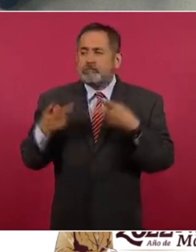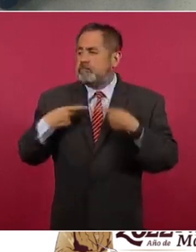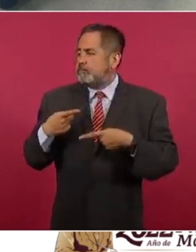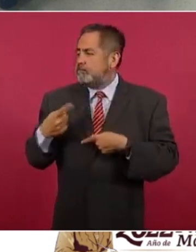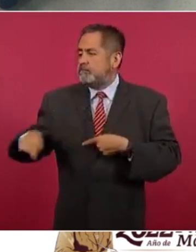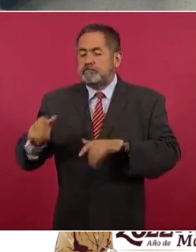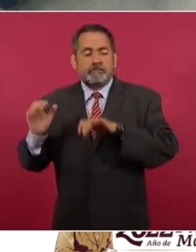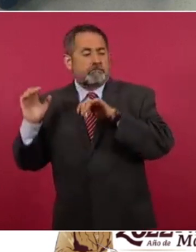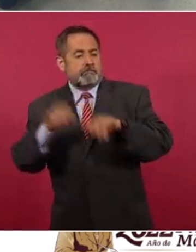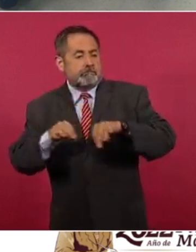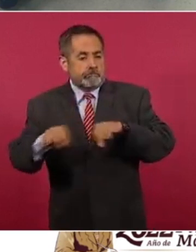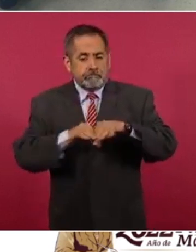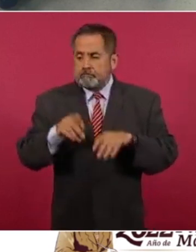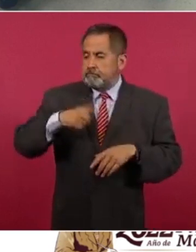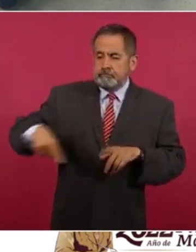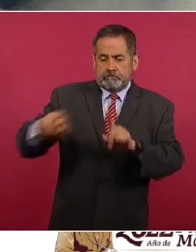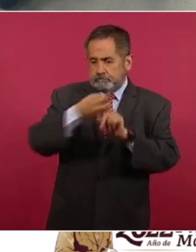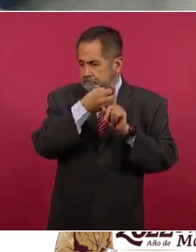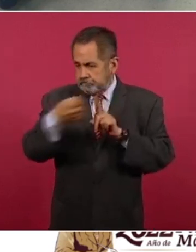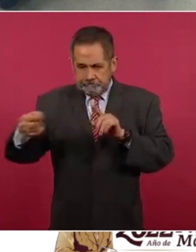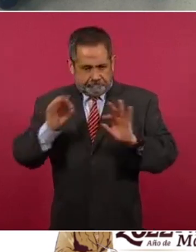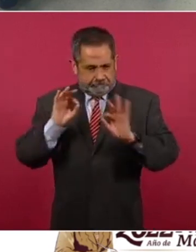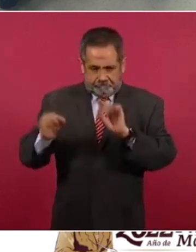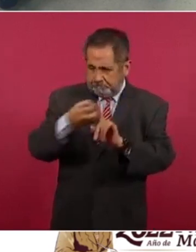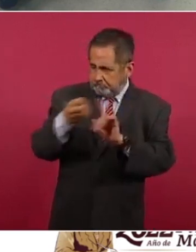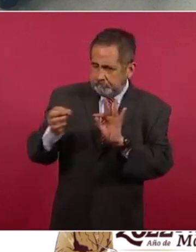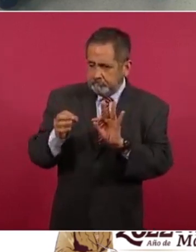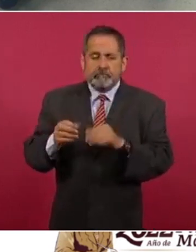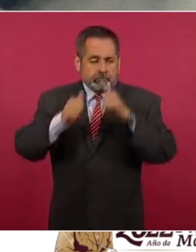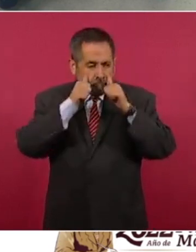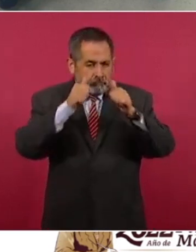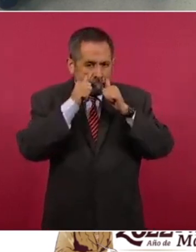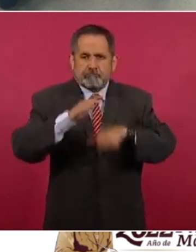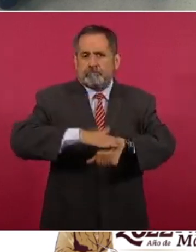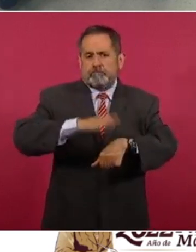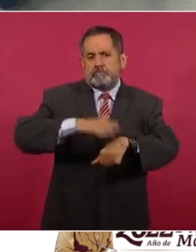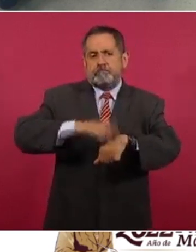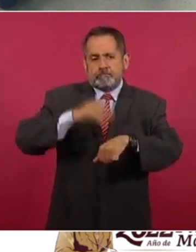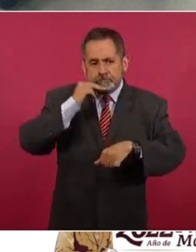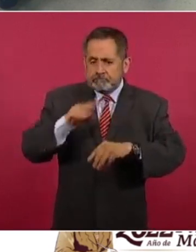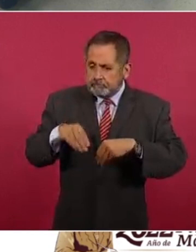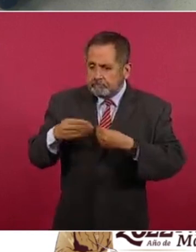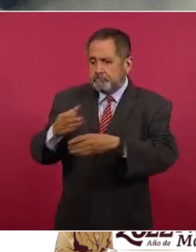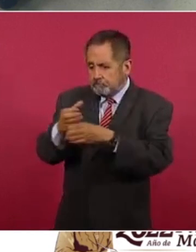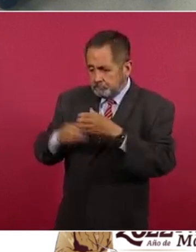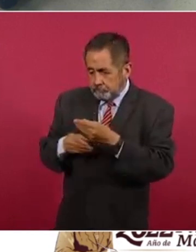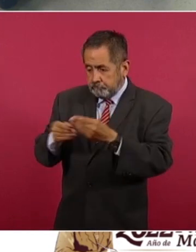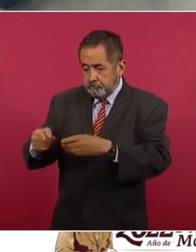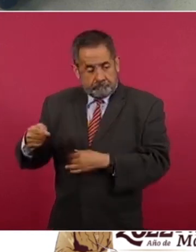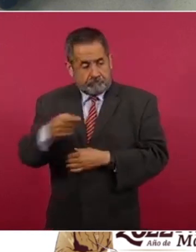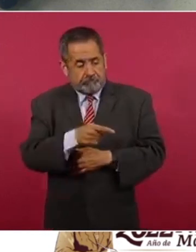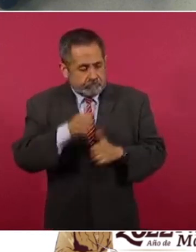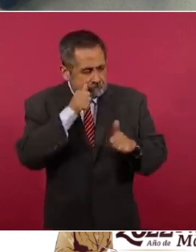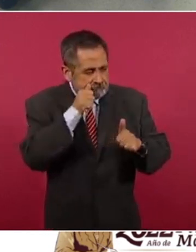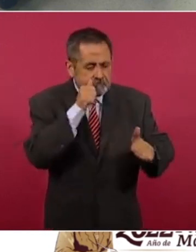con una reorganización del propio sistema y sobre todo con las personas y los equipos que son necesarios para hacer estas detecciones.